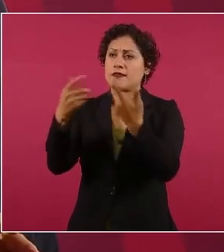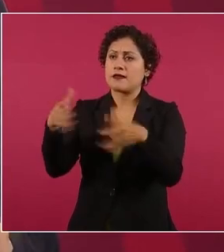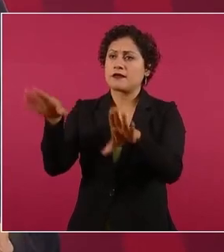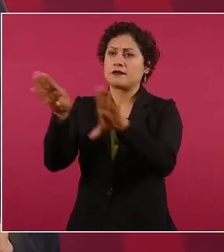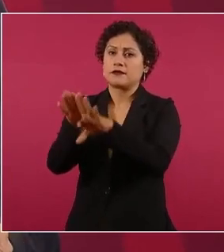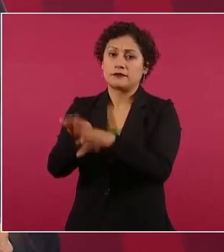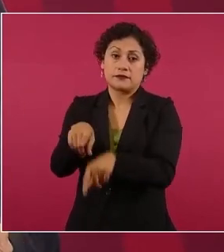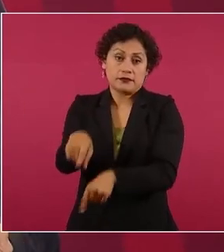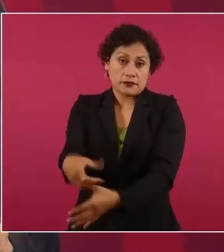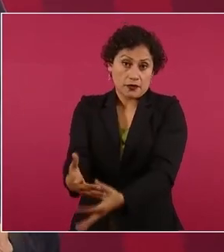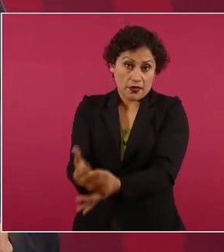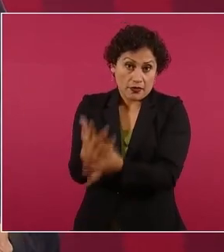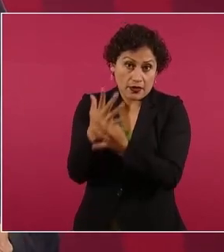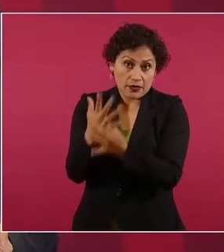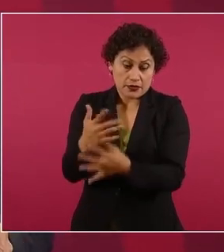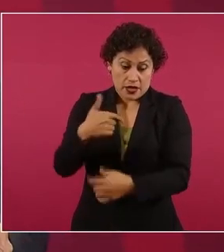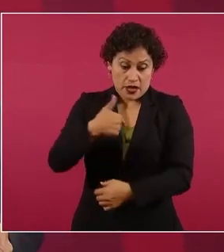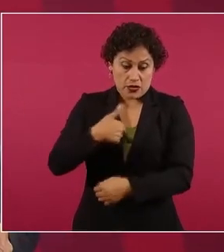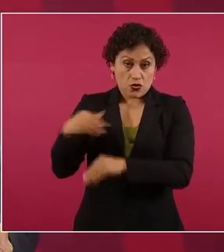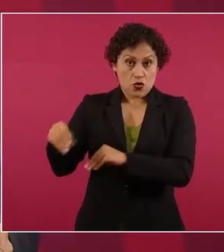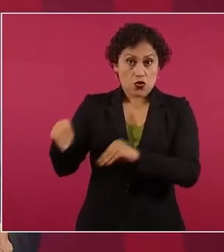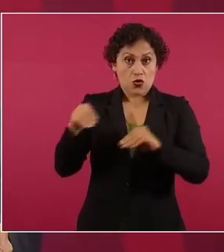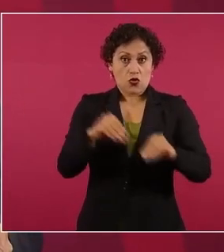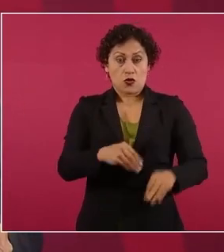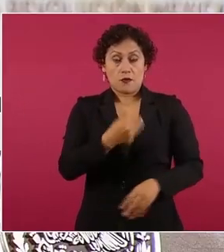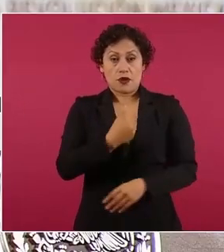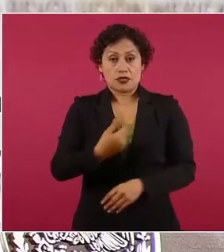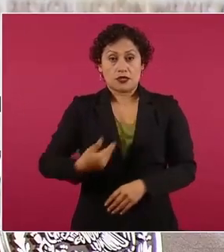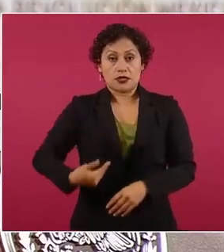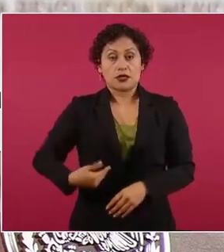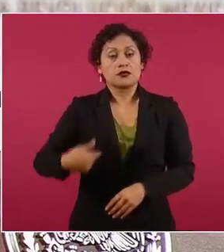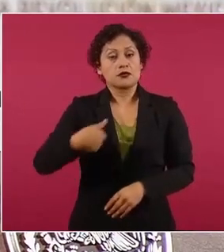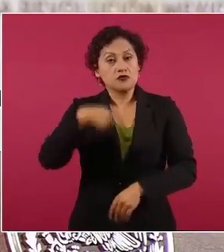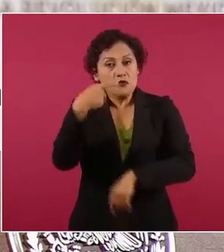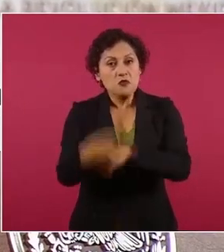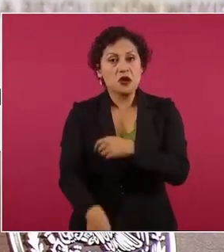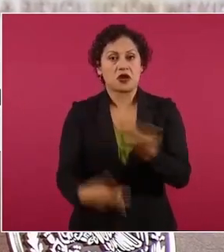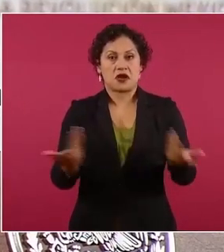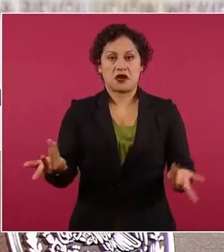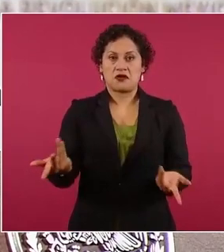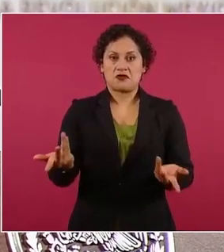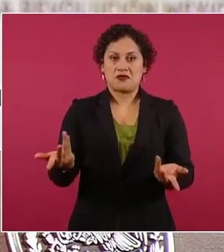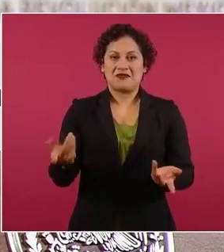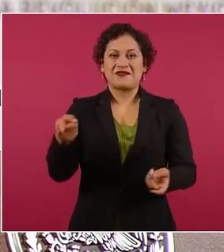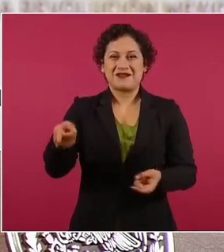México se caían las bicicletas se caían las bardas